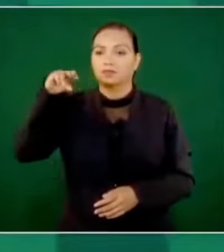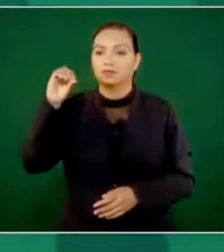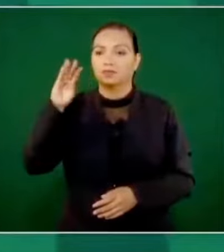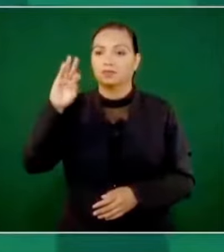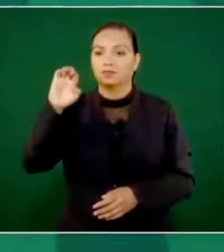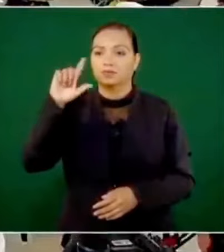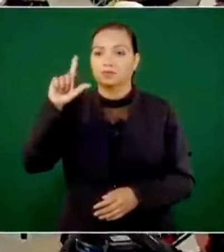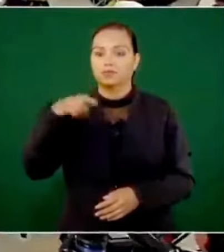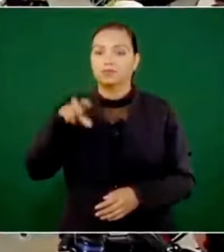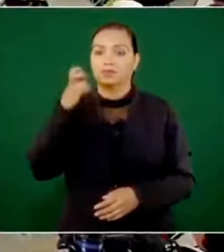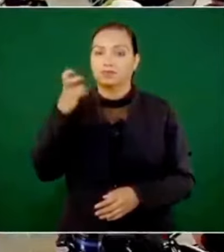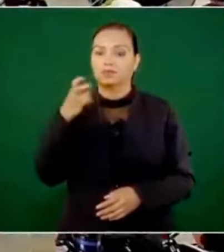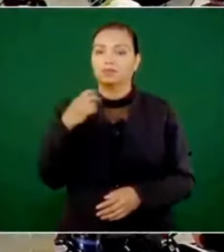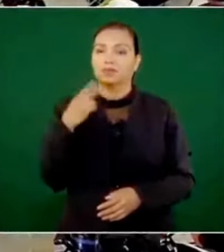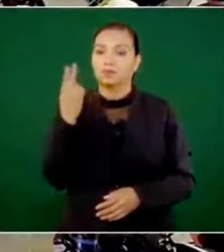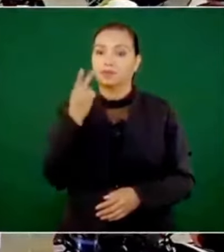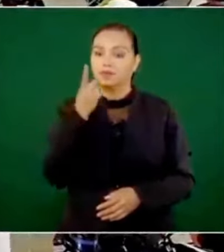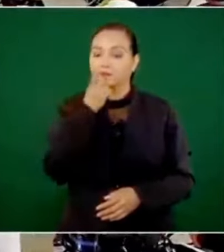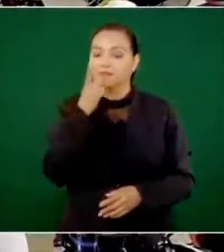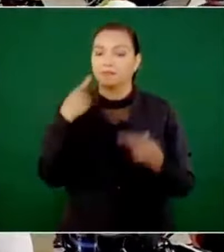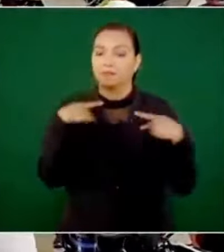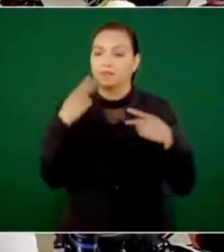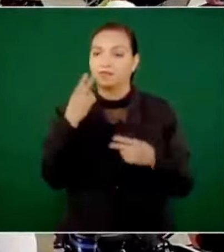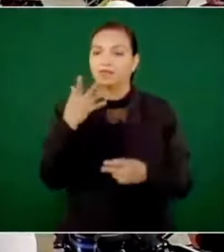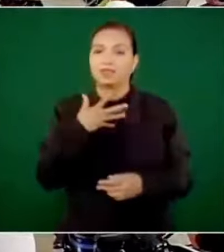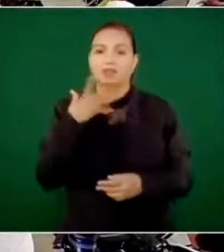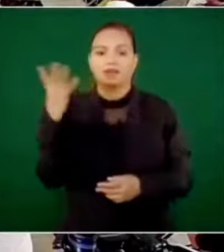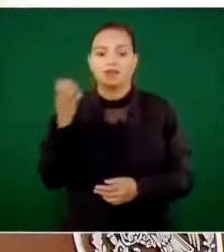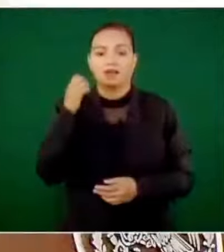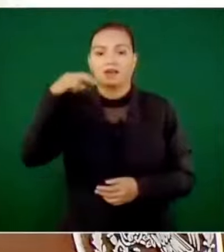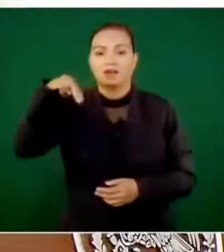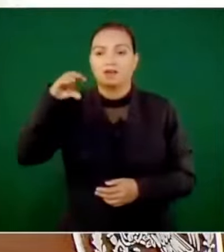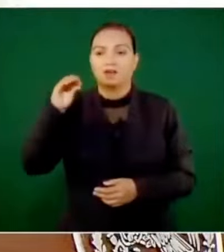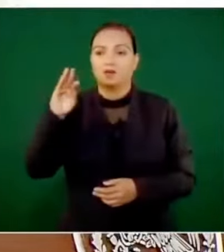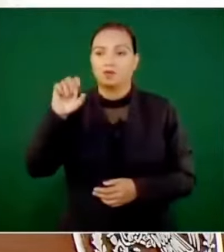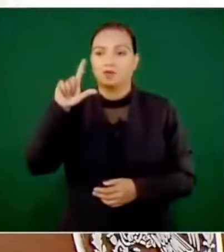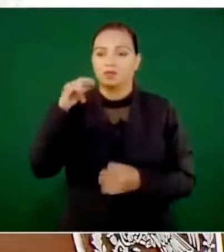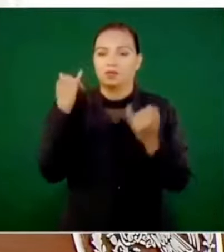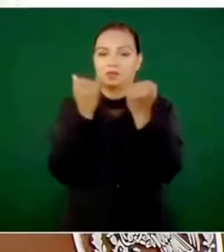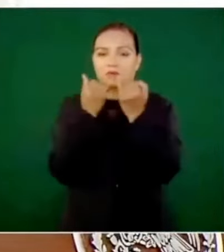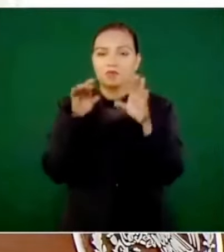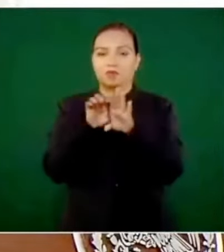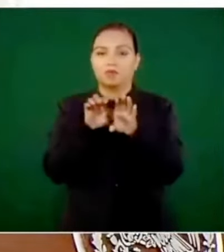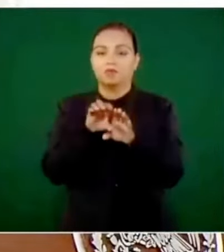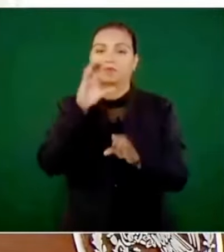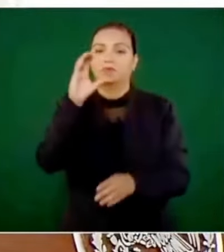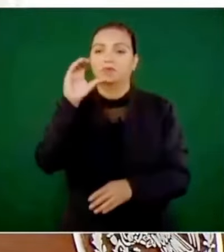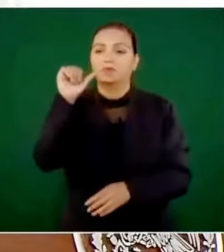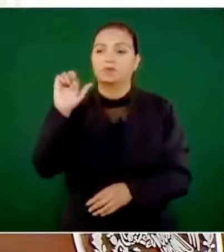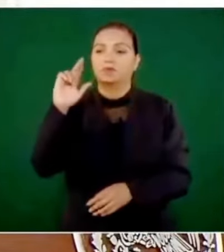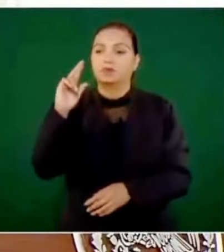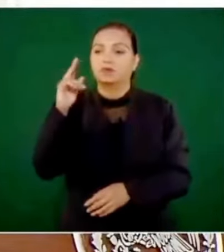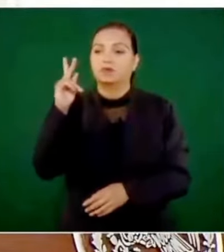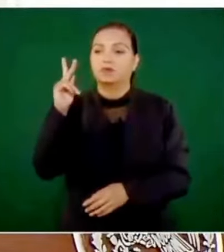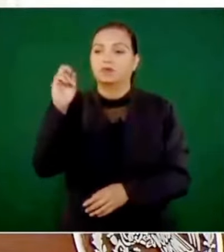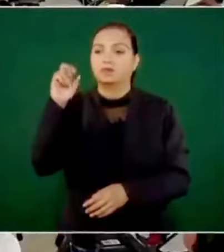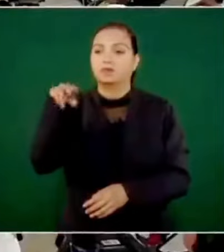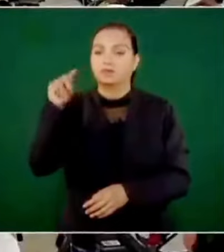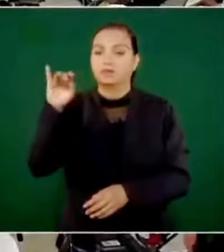sí, pero él debió ser Nobel, como Carpentier, que